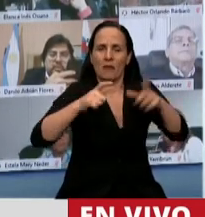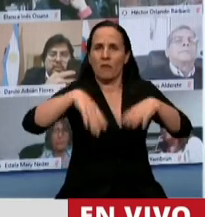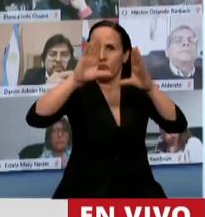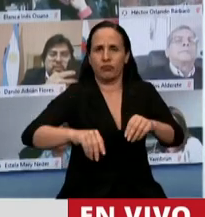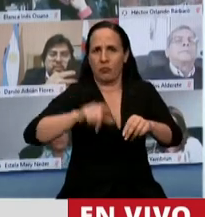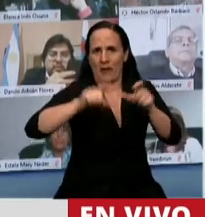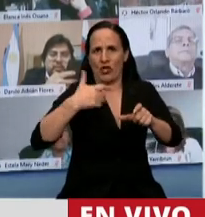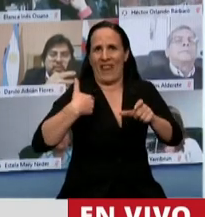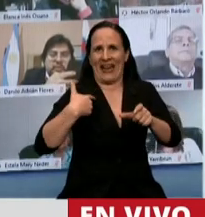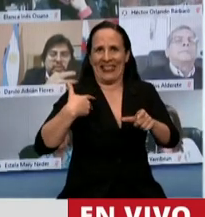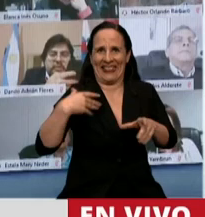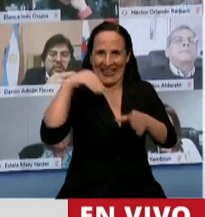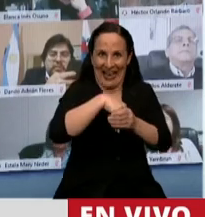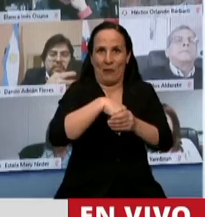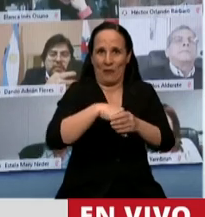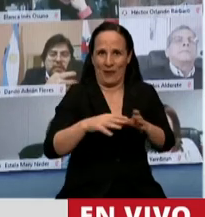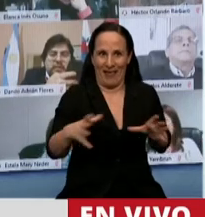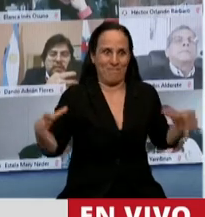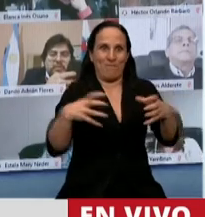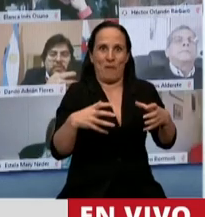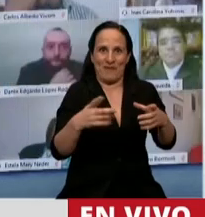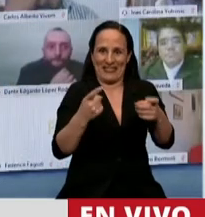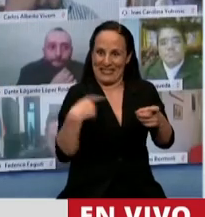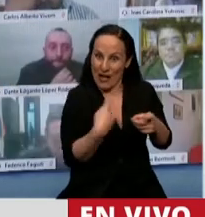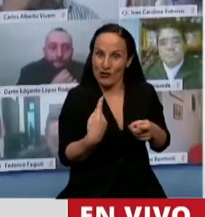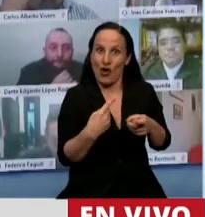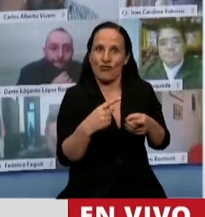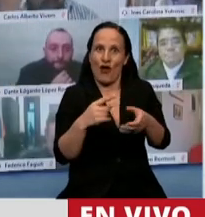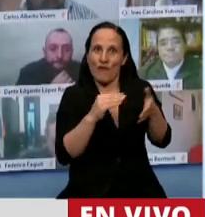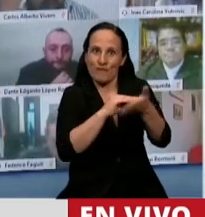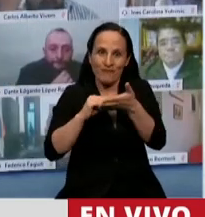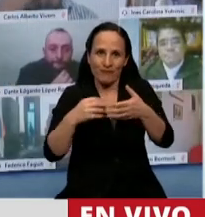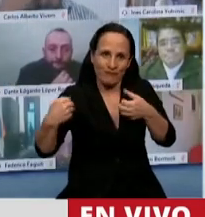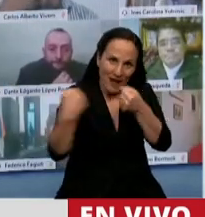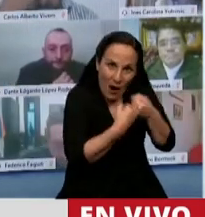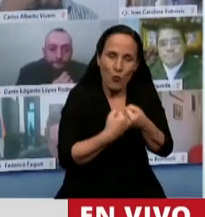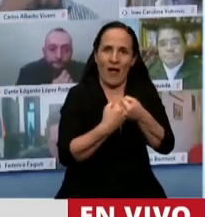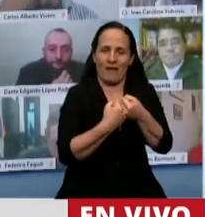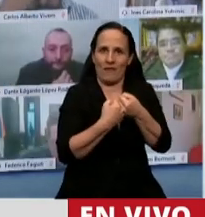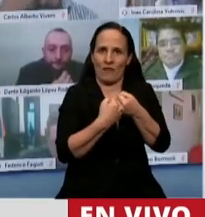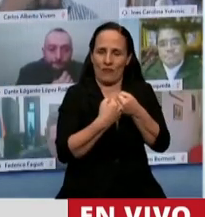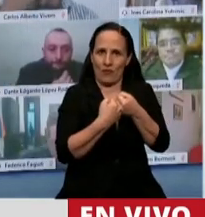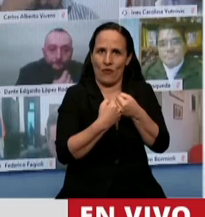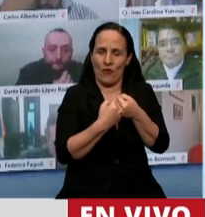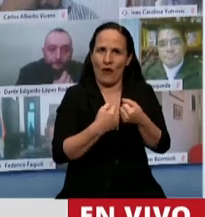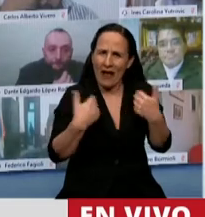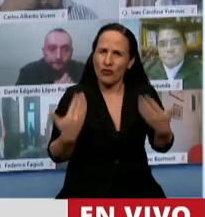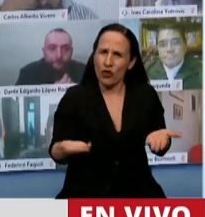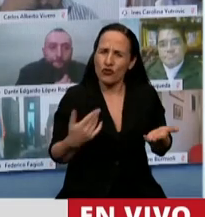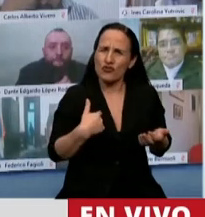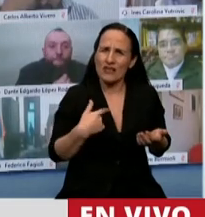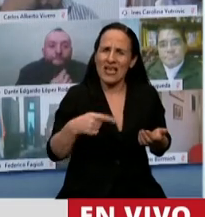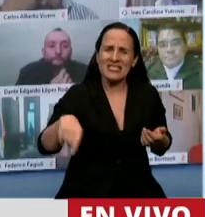Si va a necesitar del consenso, si va a necesitar de los acuerdos, es coherente,